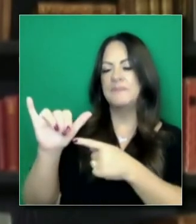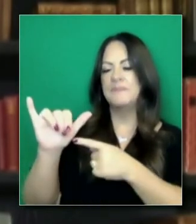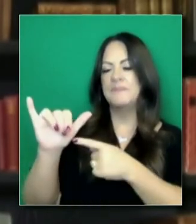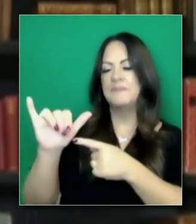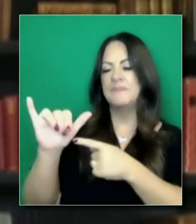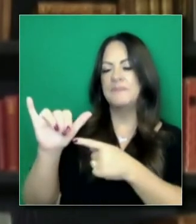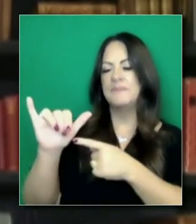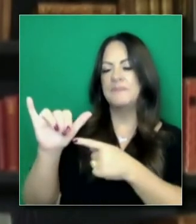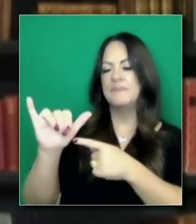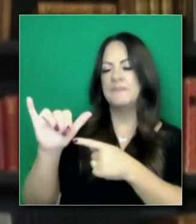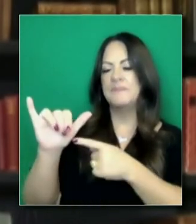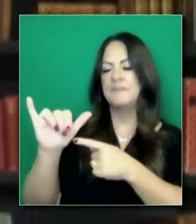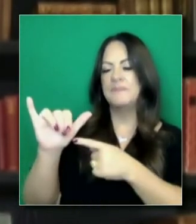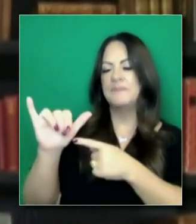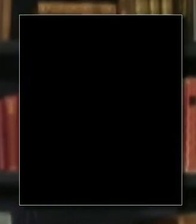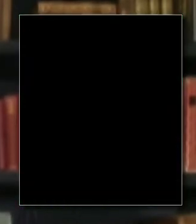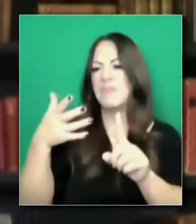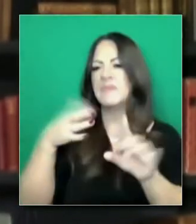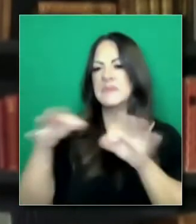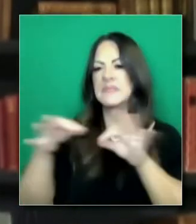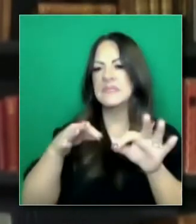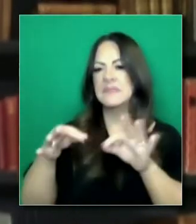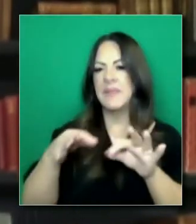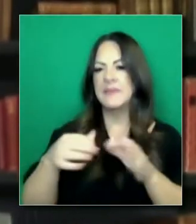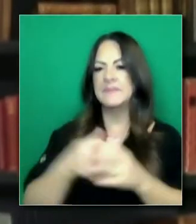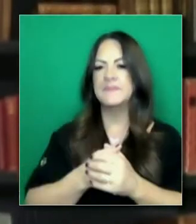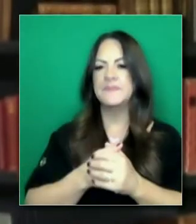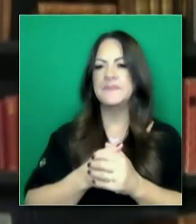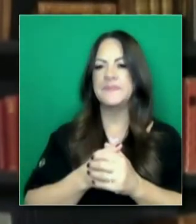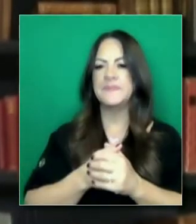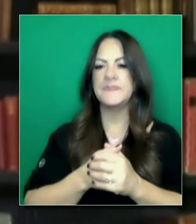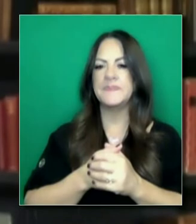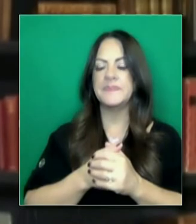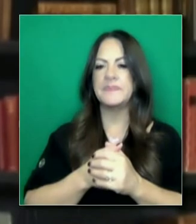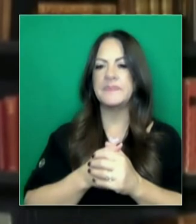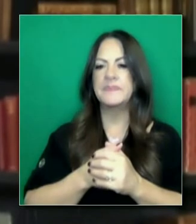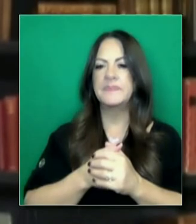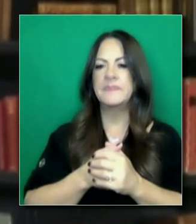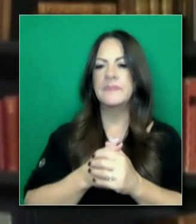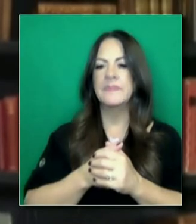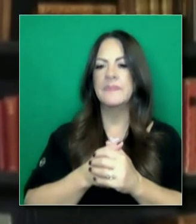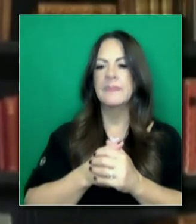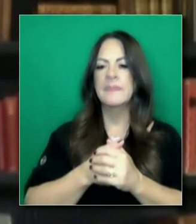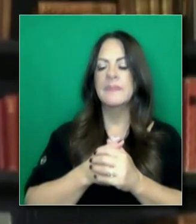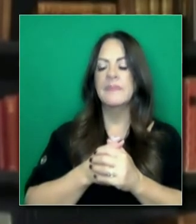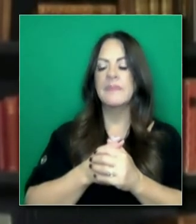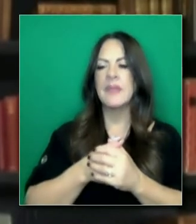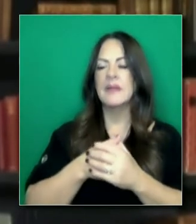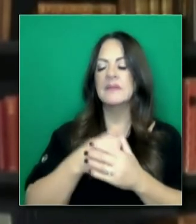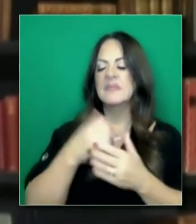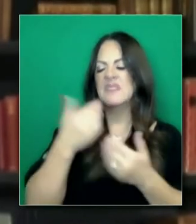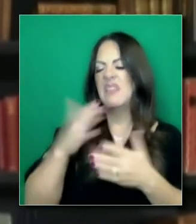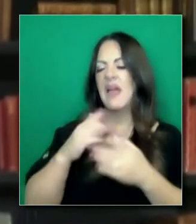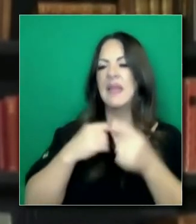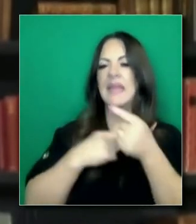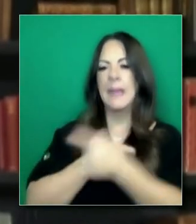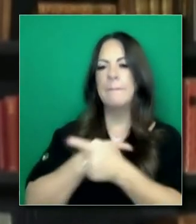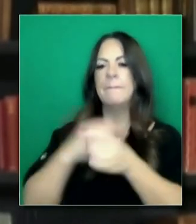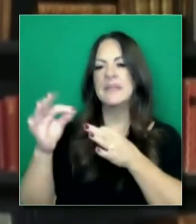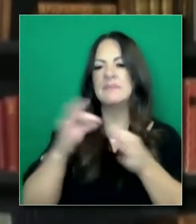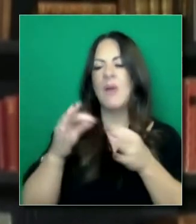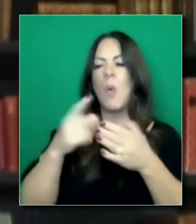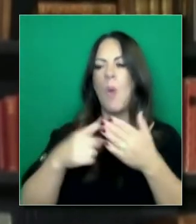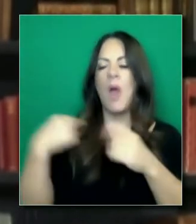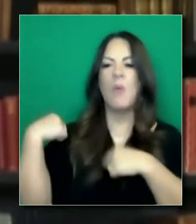pregunta. Yo creo que esta es una oportunidad para que el doctor Ghali, ahora que le entrego la palabra, para que nos dé una reseña en cuanto a estos planes anteriores que